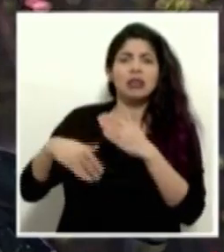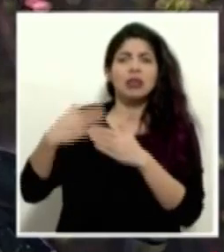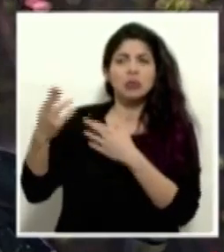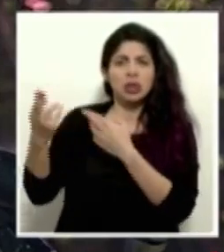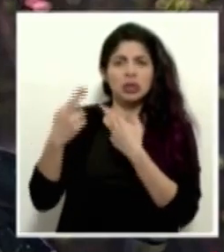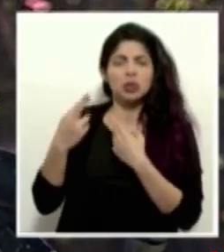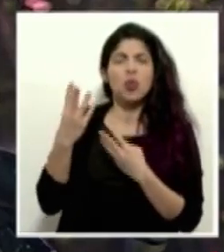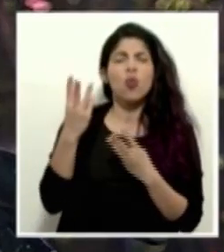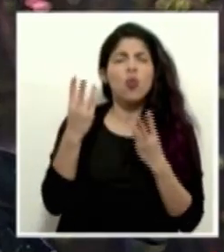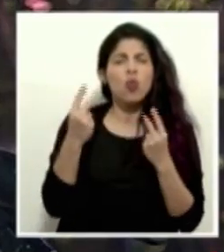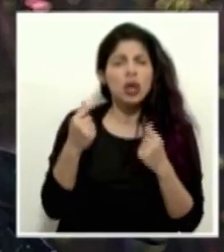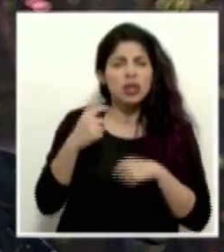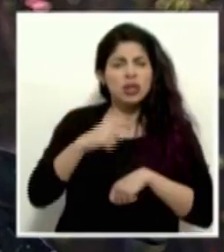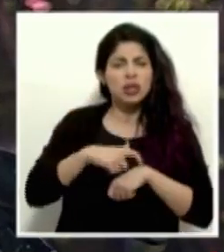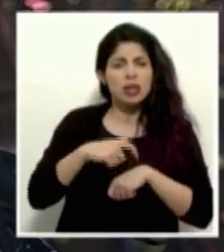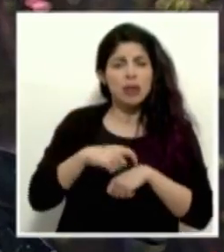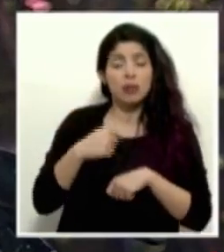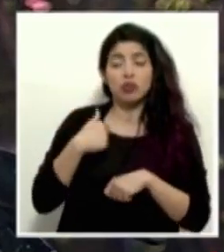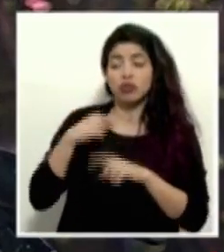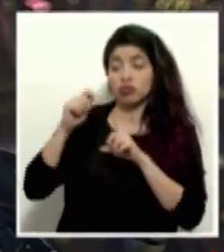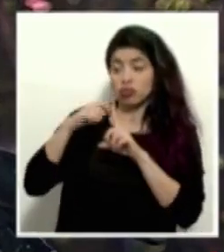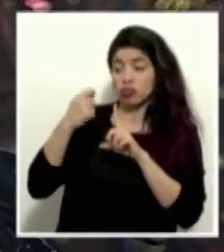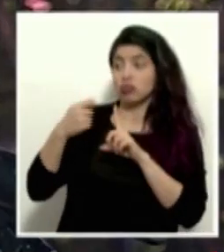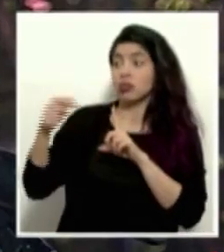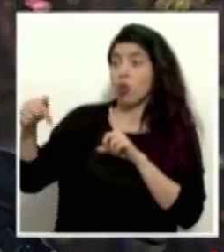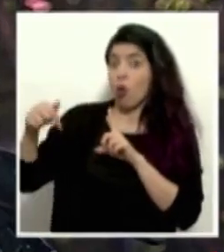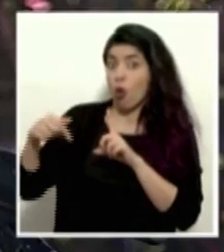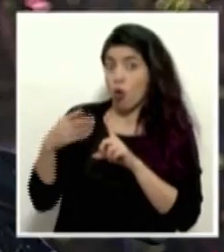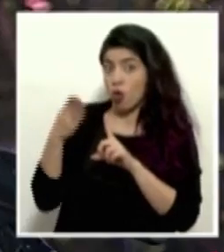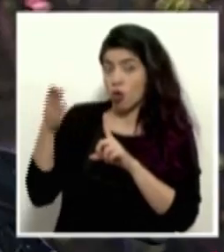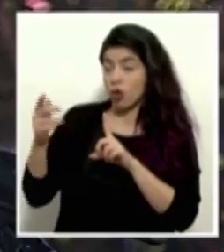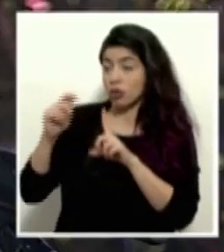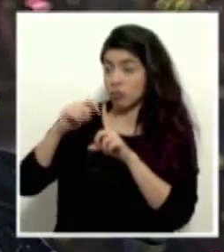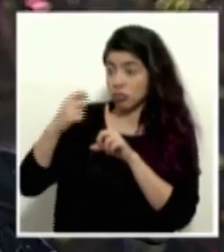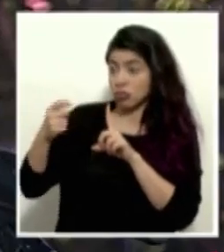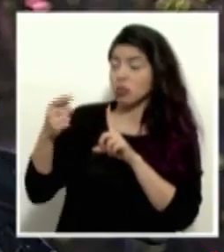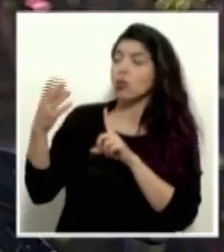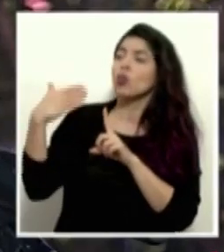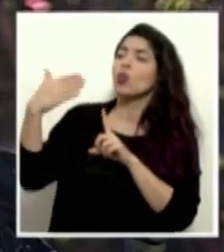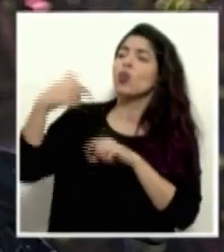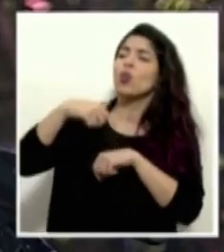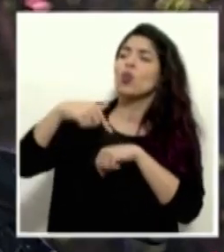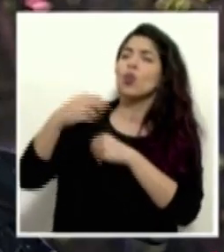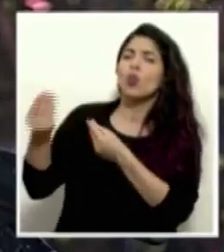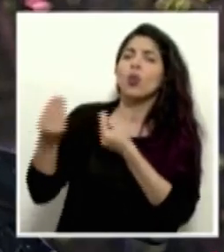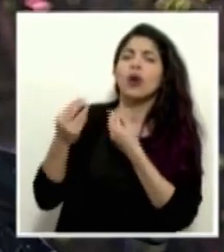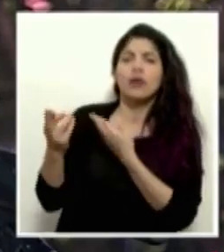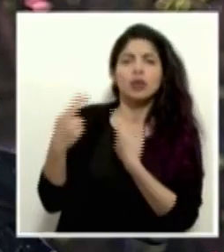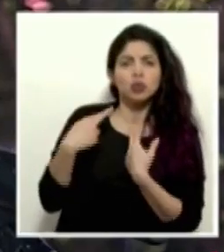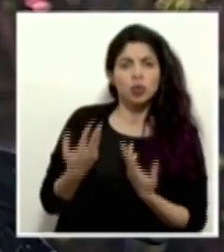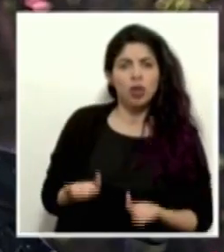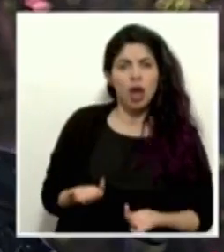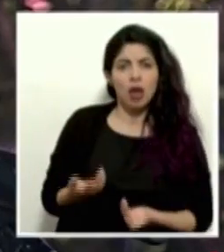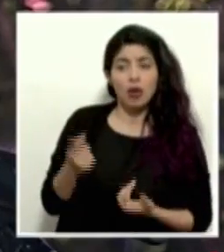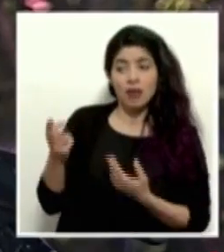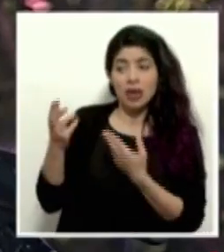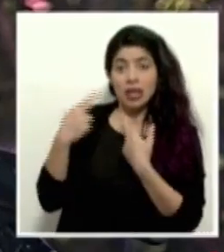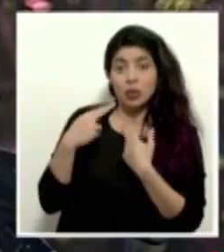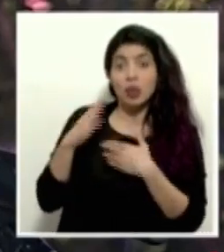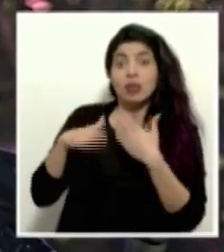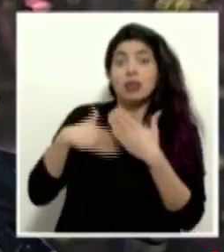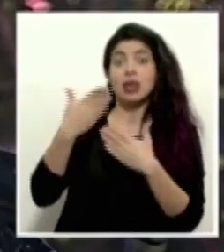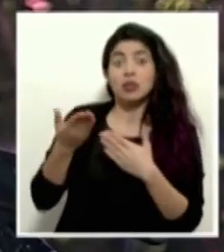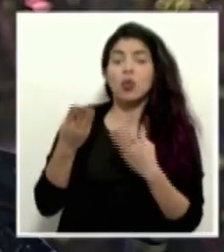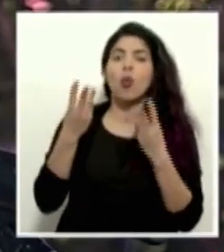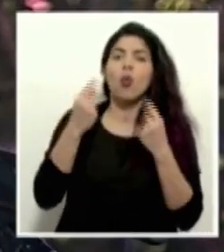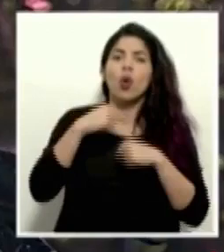es el plazo exacto en el que a mí me estarían dando el resultado si yo voy hoy a hacerme la prueba? Después de que me dan ese resultado, ¿cuánto